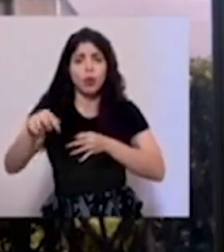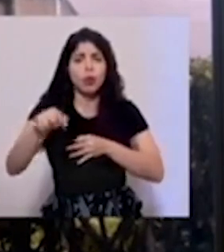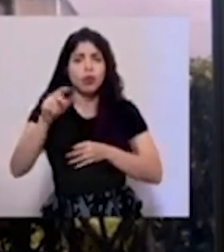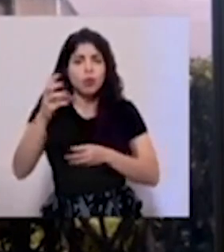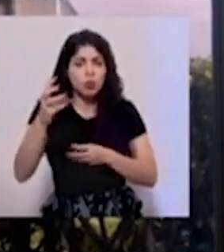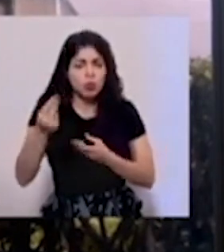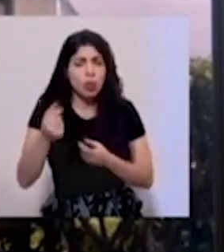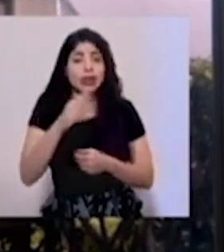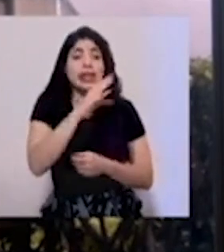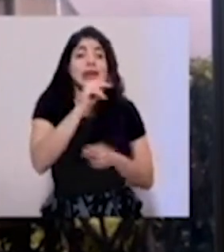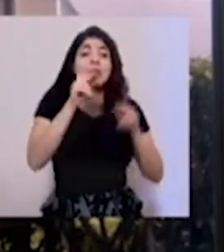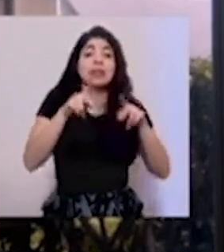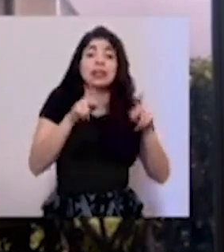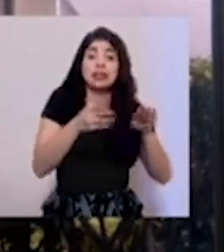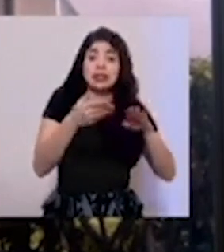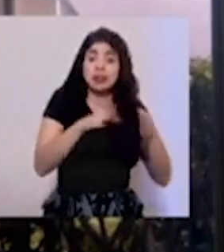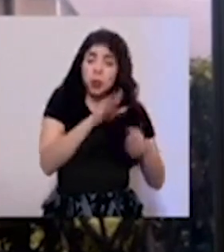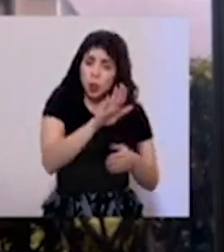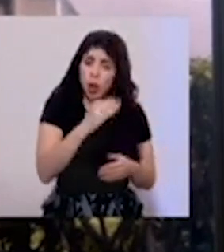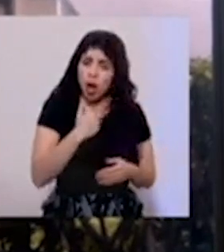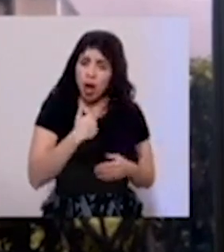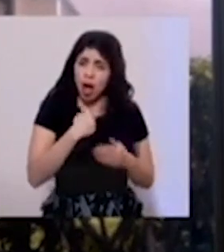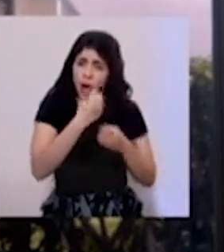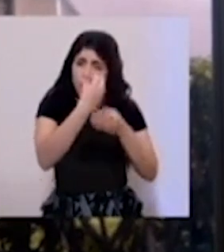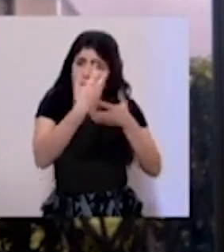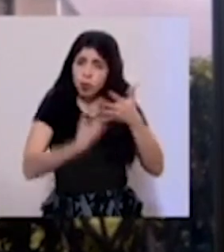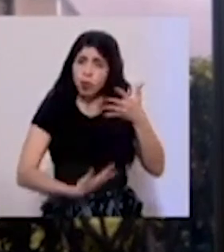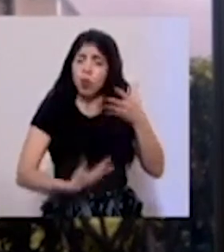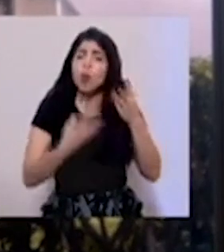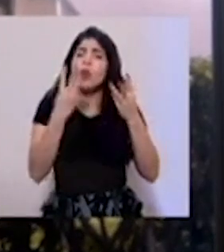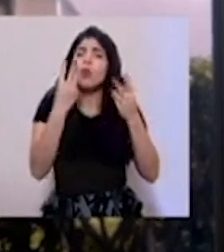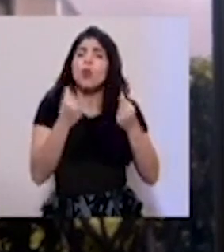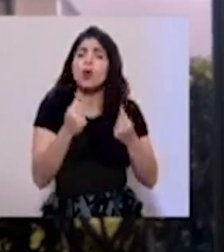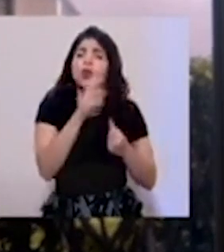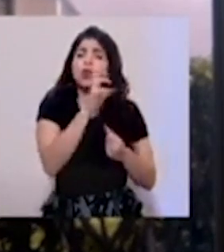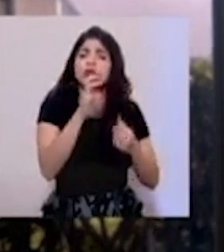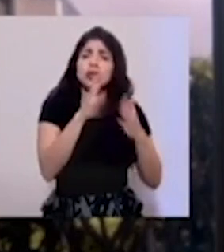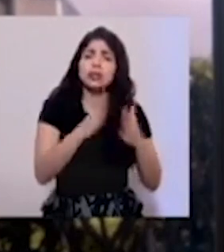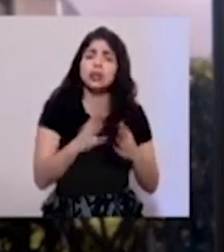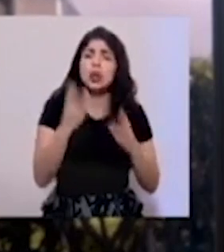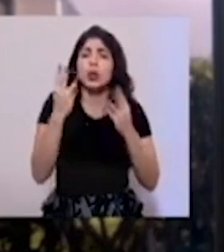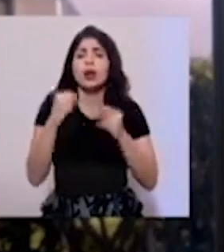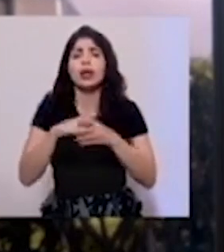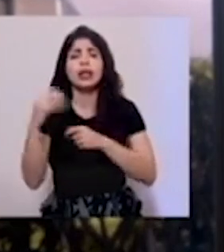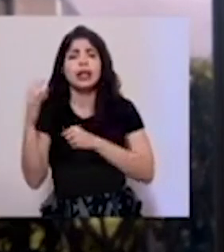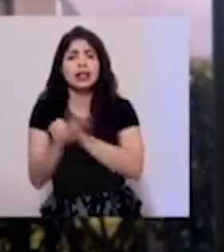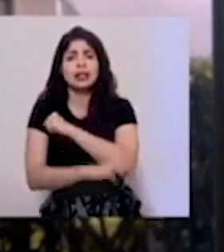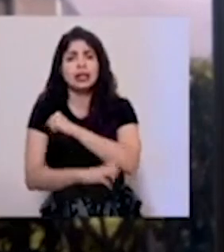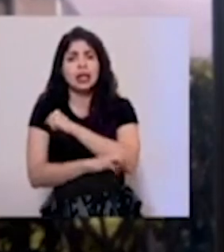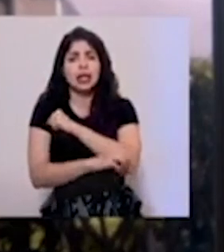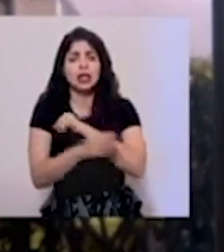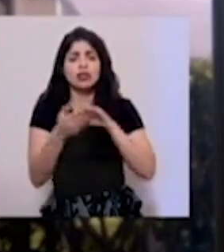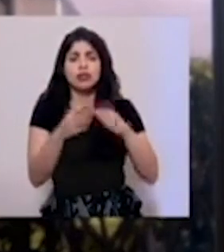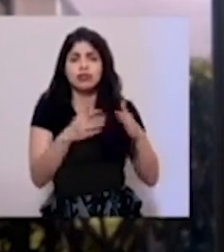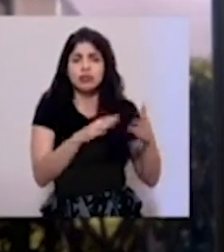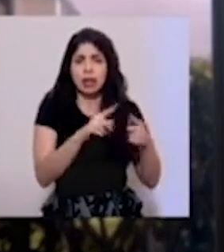fallecidas. Si ustedes tienen el desglose entre costarricenses y extranjeros a este momento.